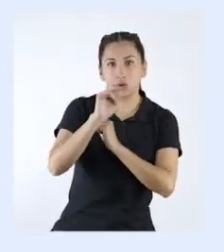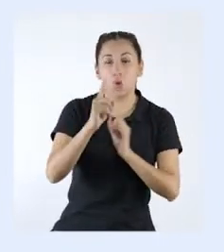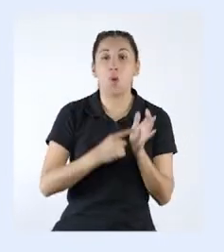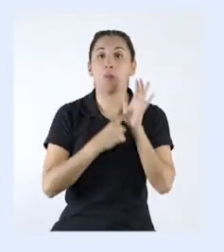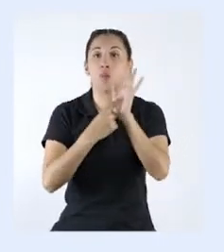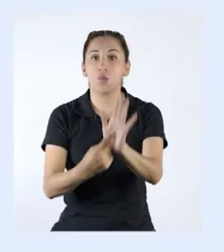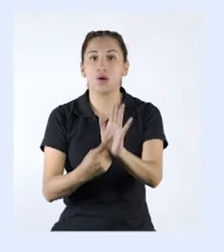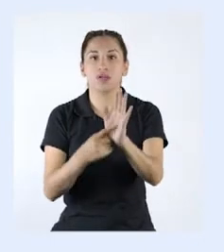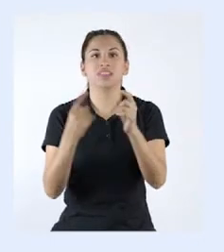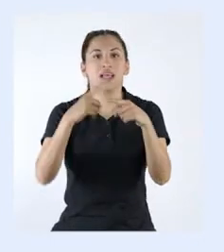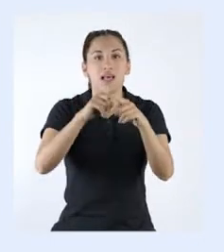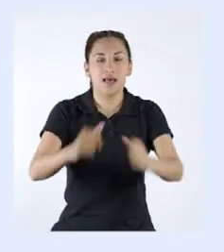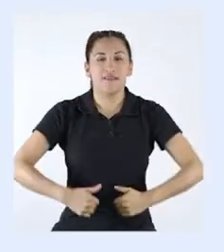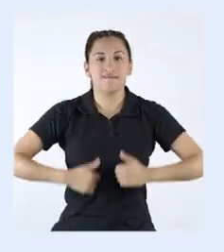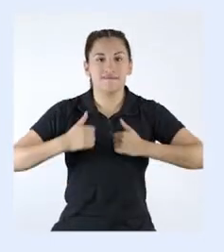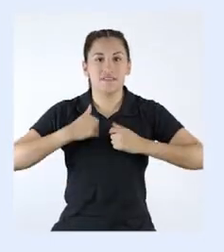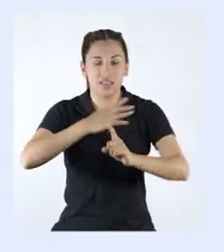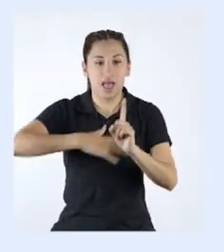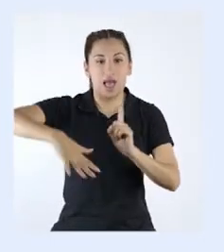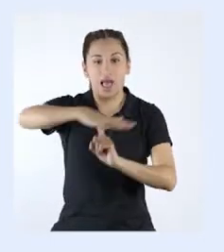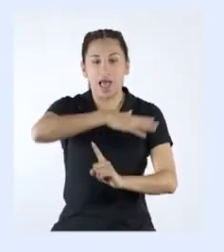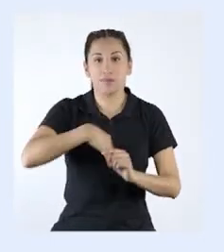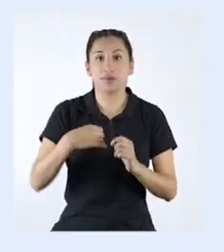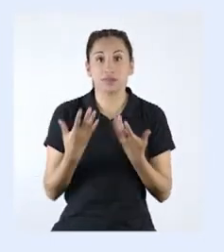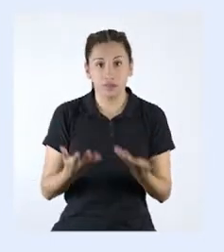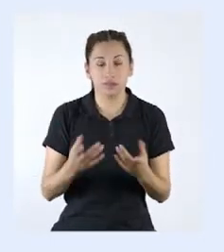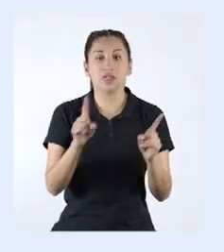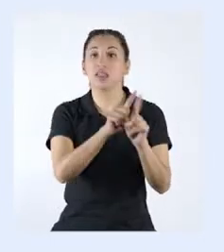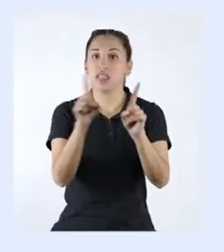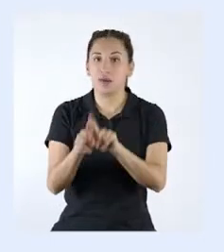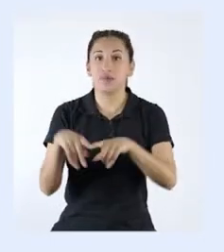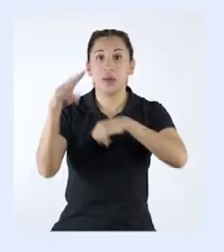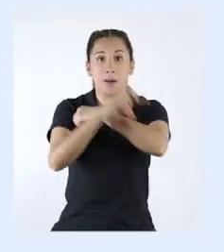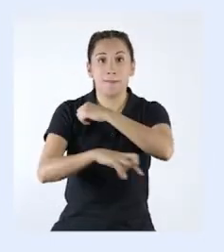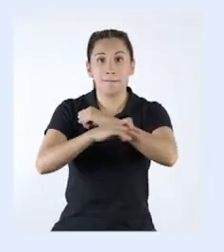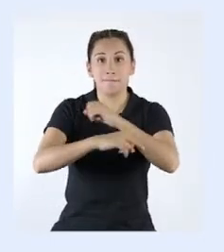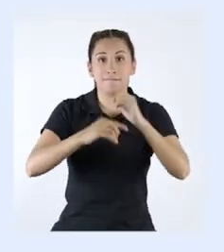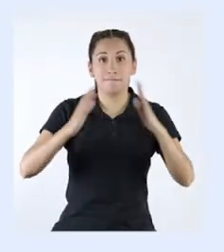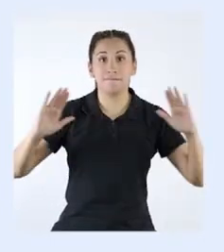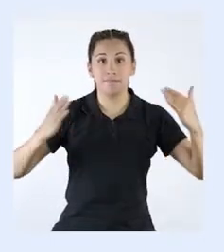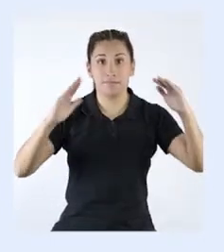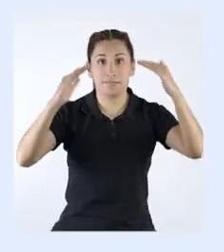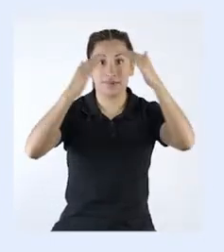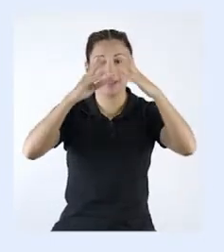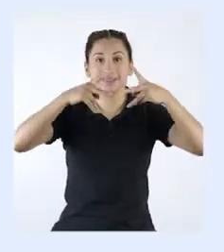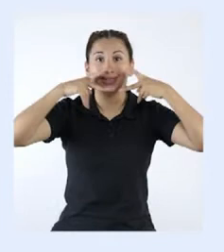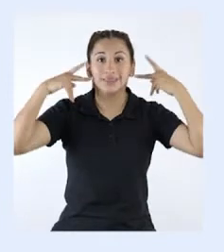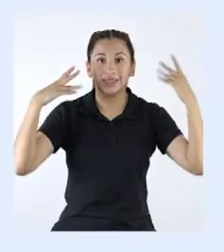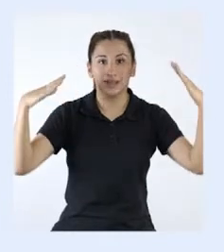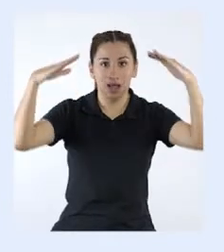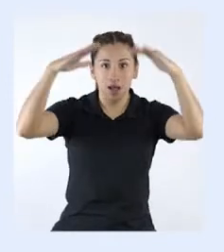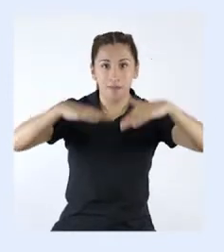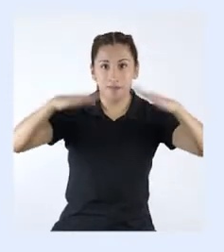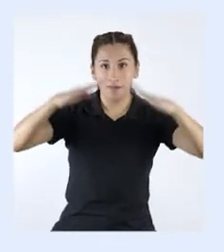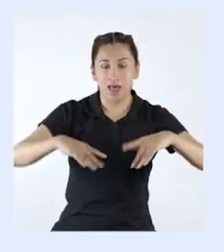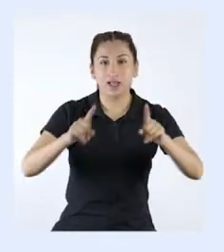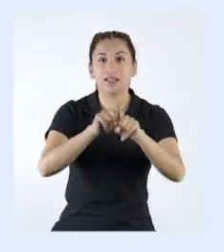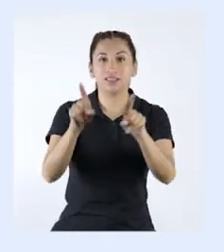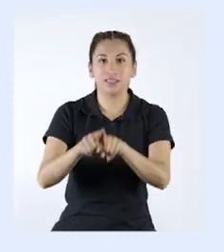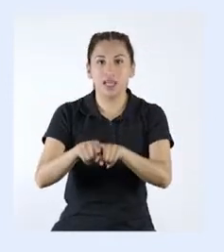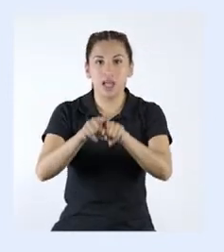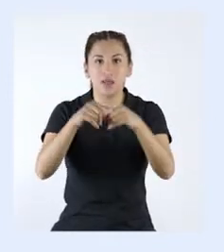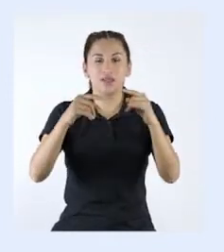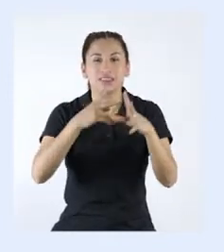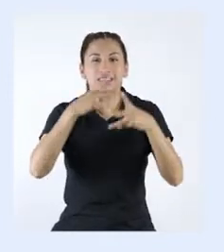muestra representativa de la diversidad biológica, así como de los paisajes de la Selva Baja, de la Ceja de